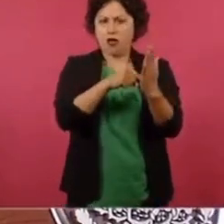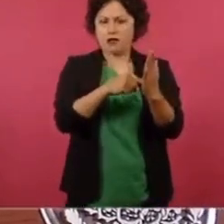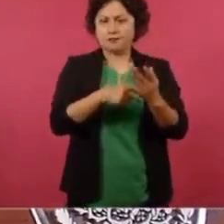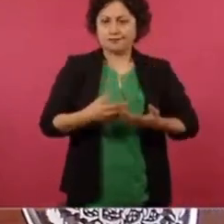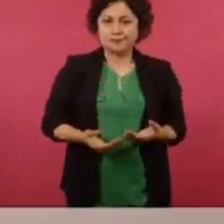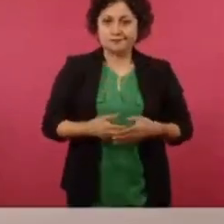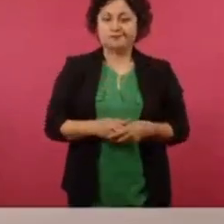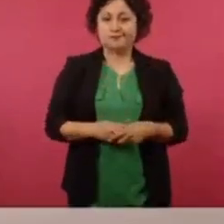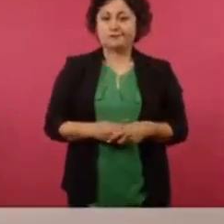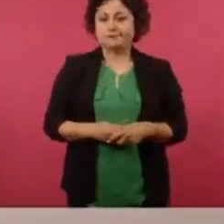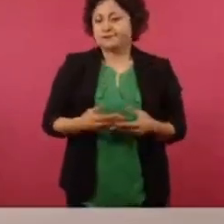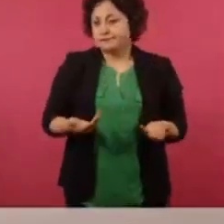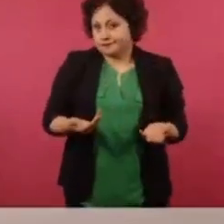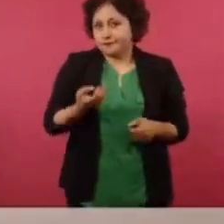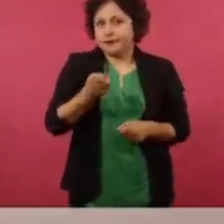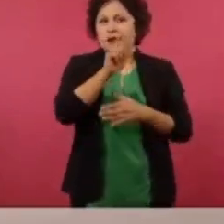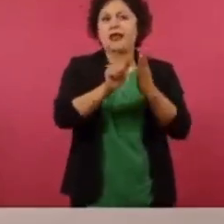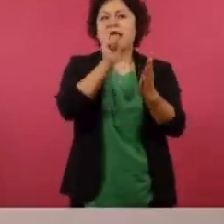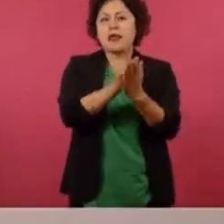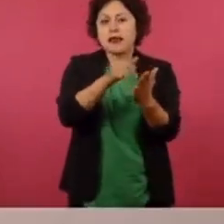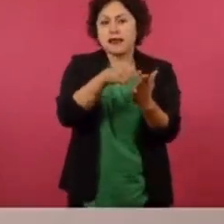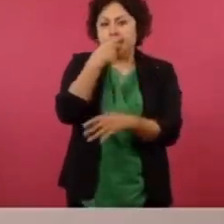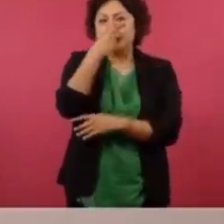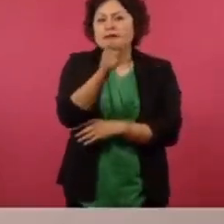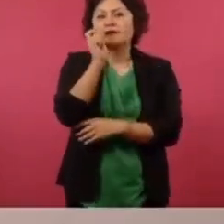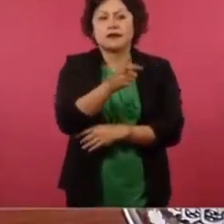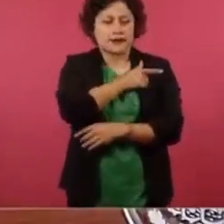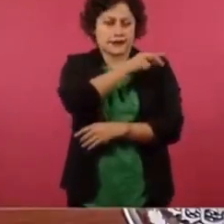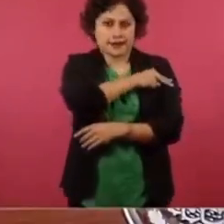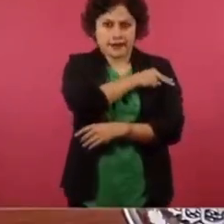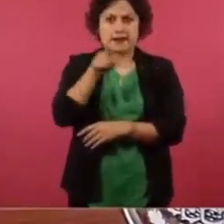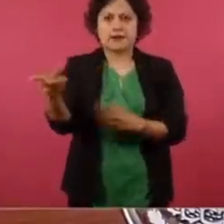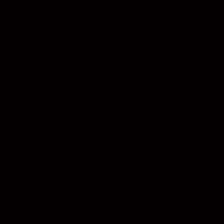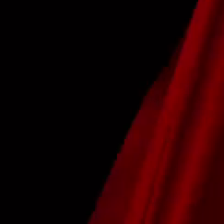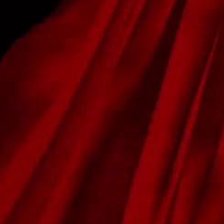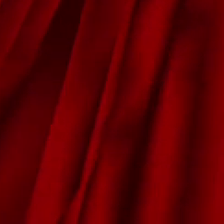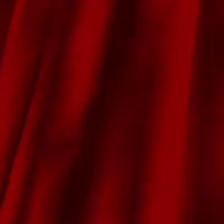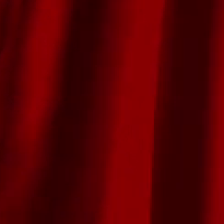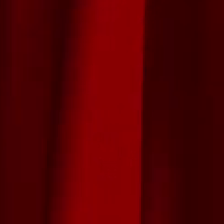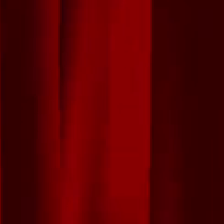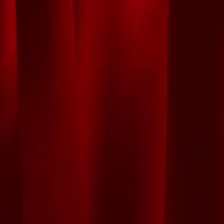permitía que la Guardia Nacional dependiera de la Secretaría de la Defensa. ¡Gracias! ¡Gracias! ¡Gracias! ¡Gracias!